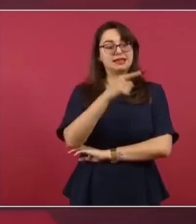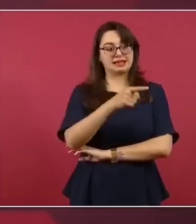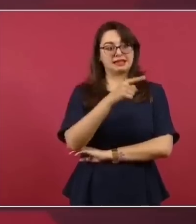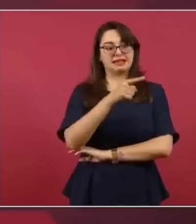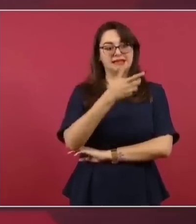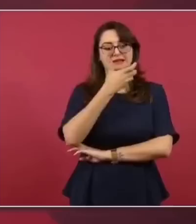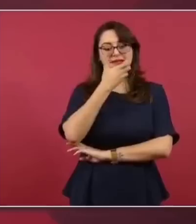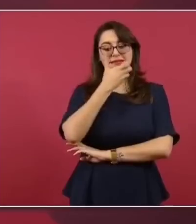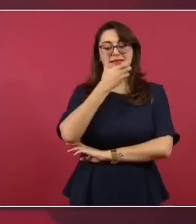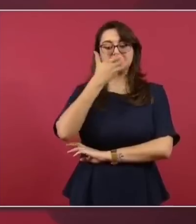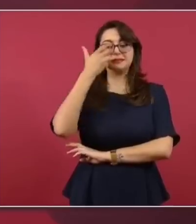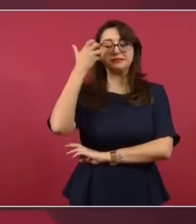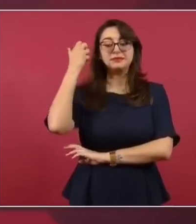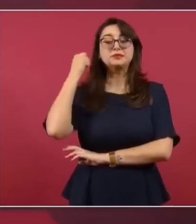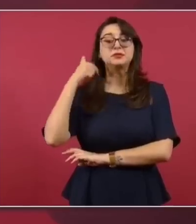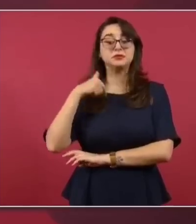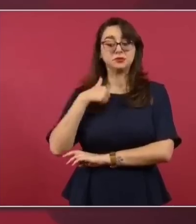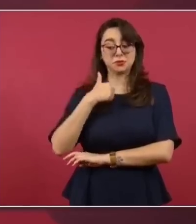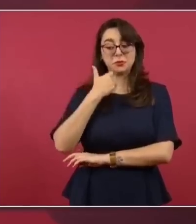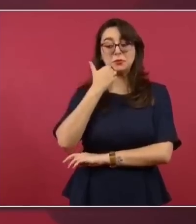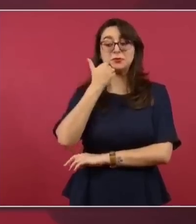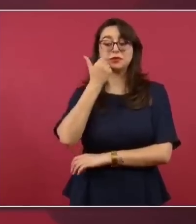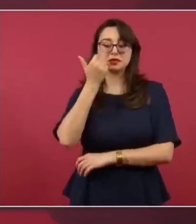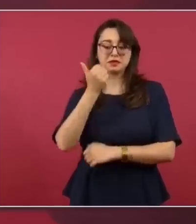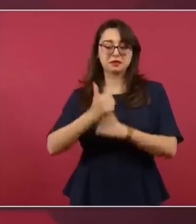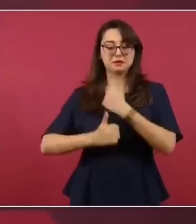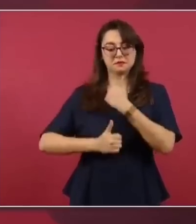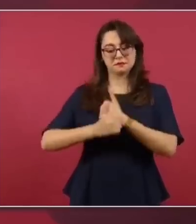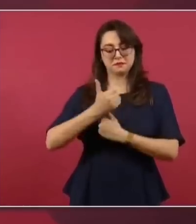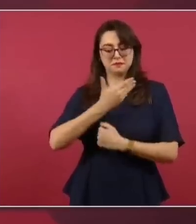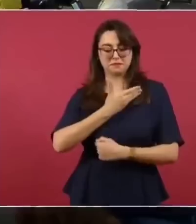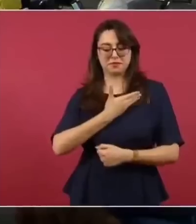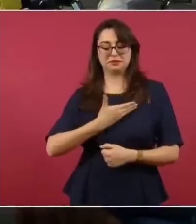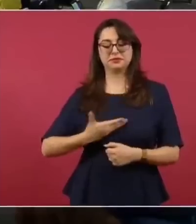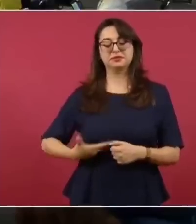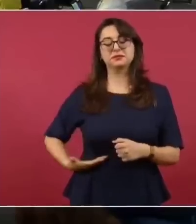fallé, que toda su